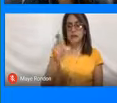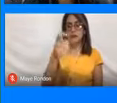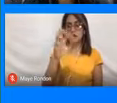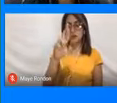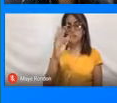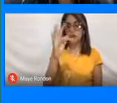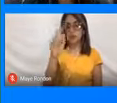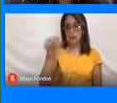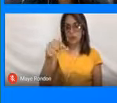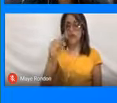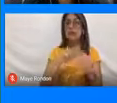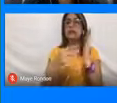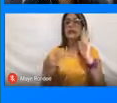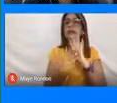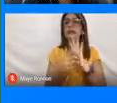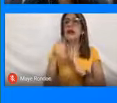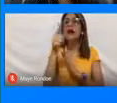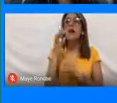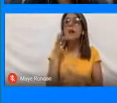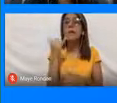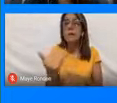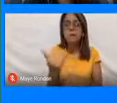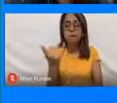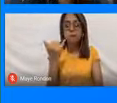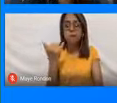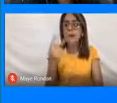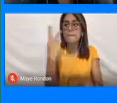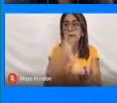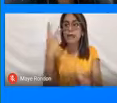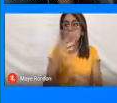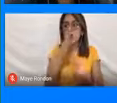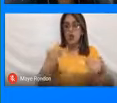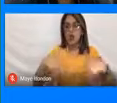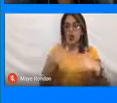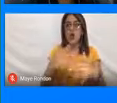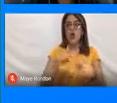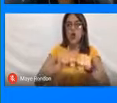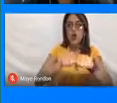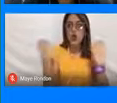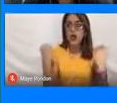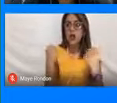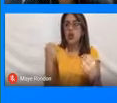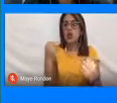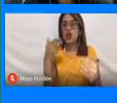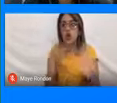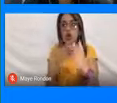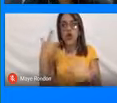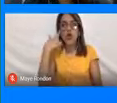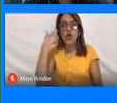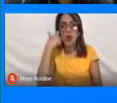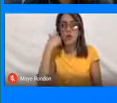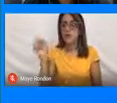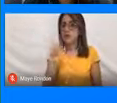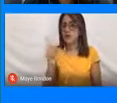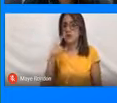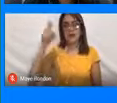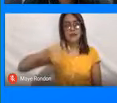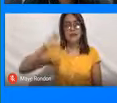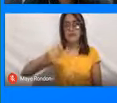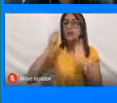dice que es aquello que está exento de peligro, daño o riesgo. Es una necesidad humana